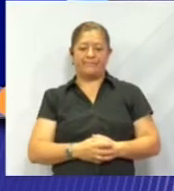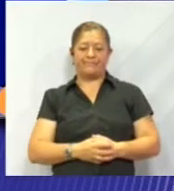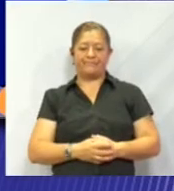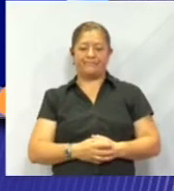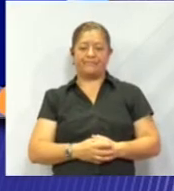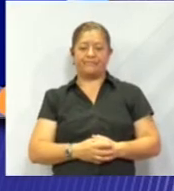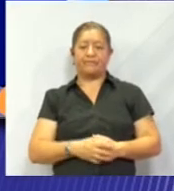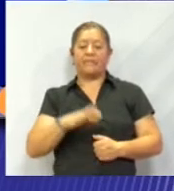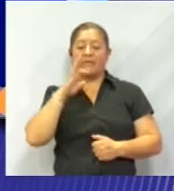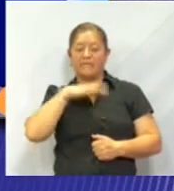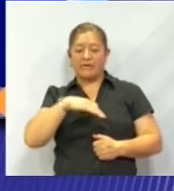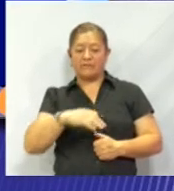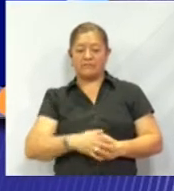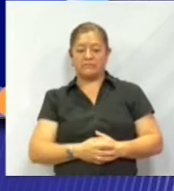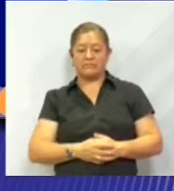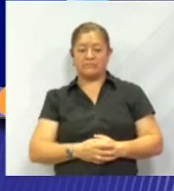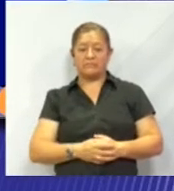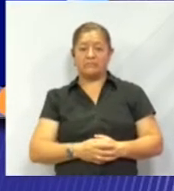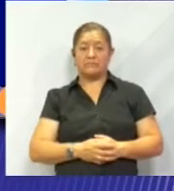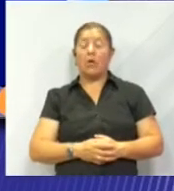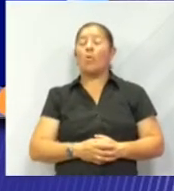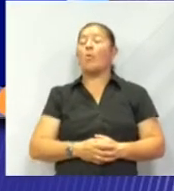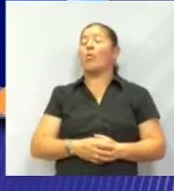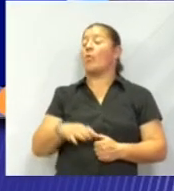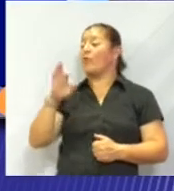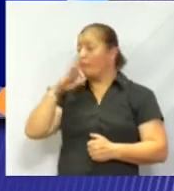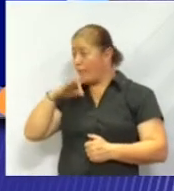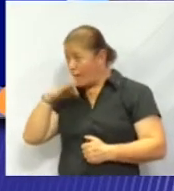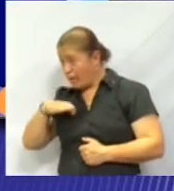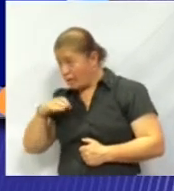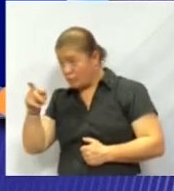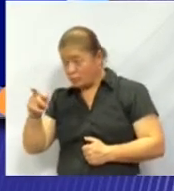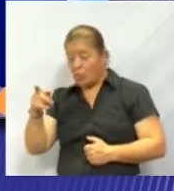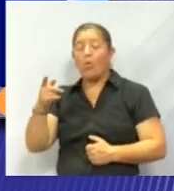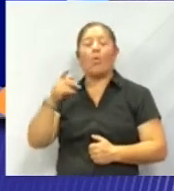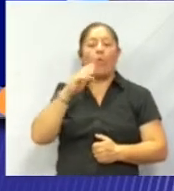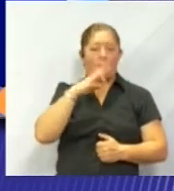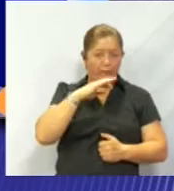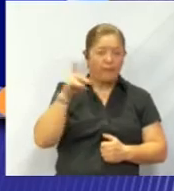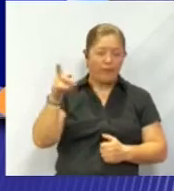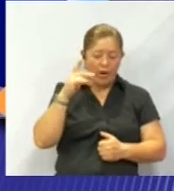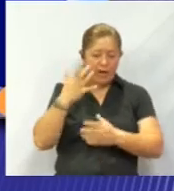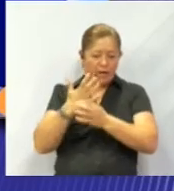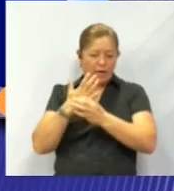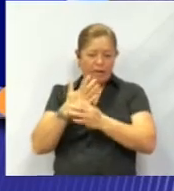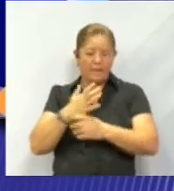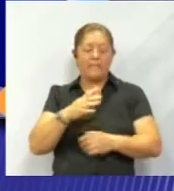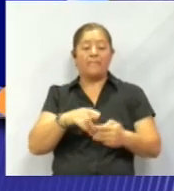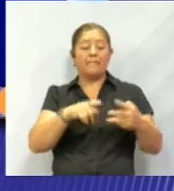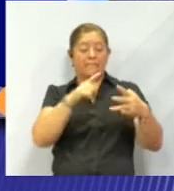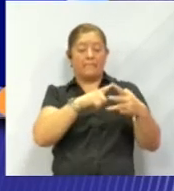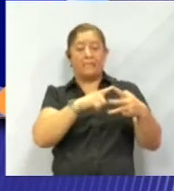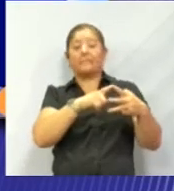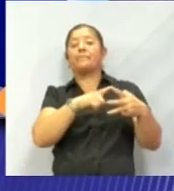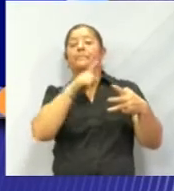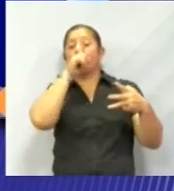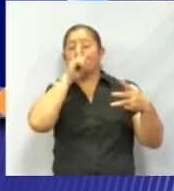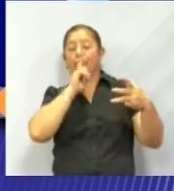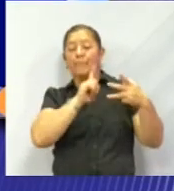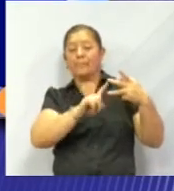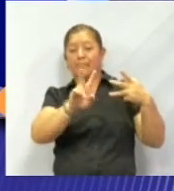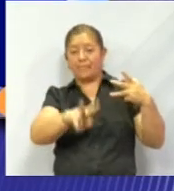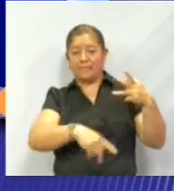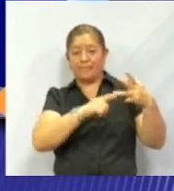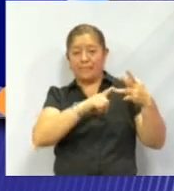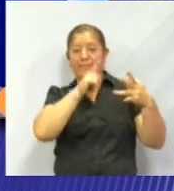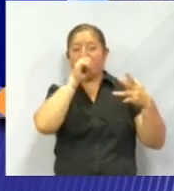¿Falso? Mentira. Ok, el falso nos dijo mentira. ¿Verdad? ¿Verdad? Mentira. Ese fue el orden. Vamos a